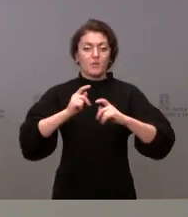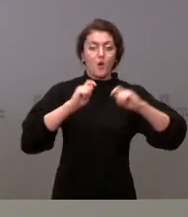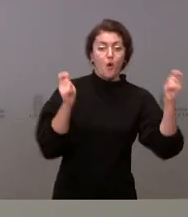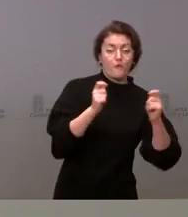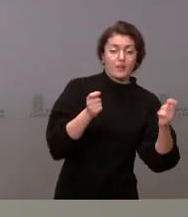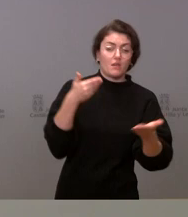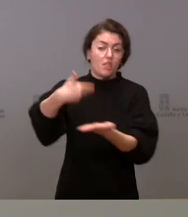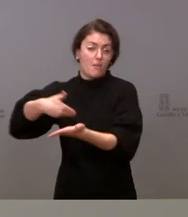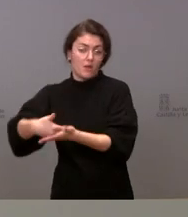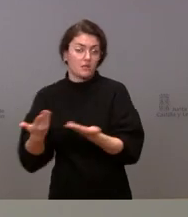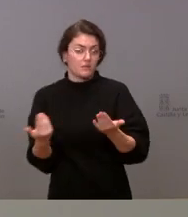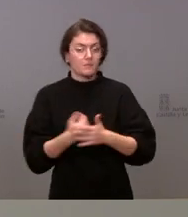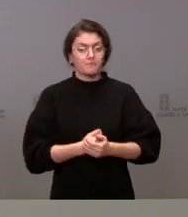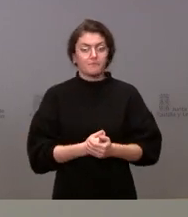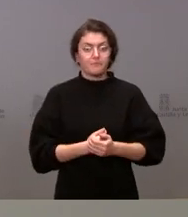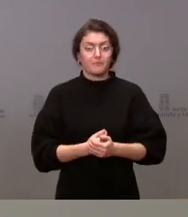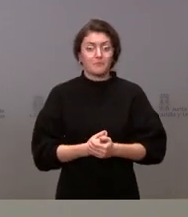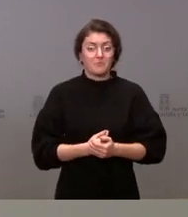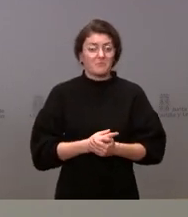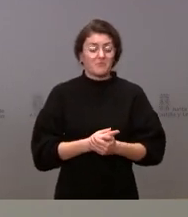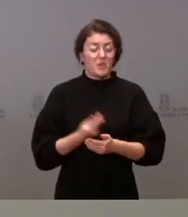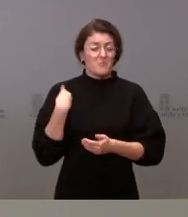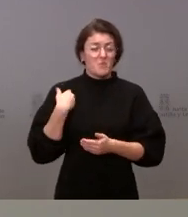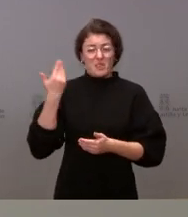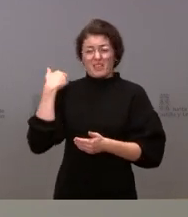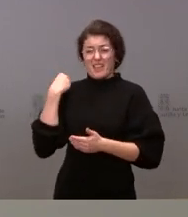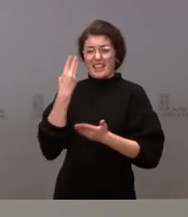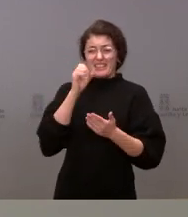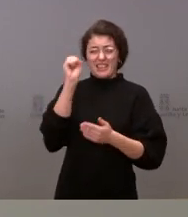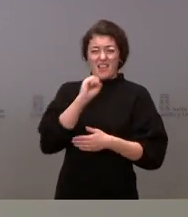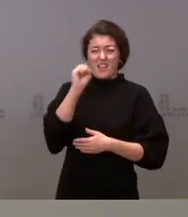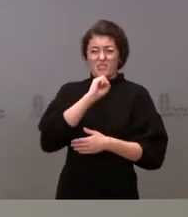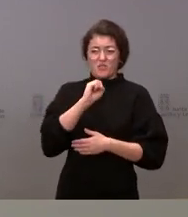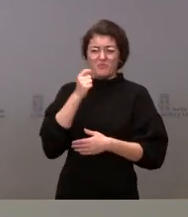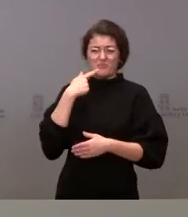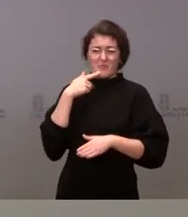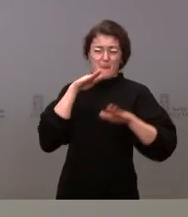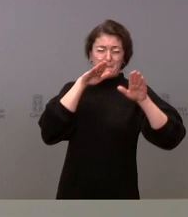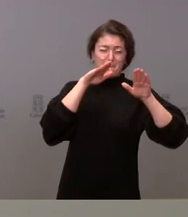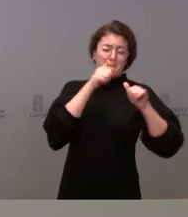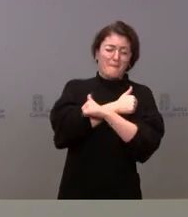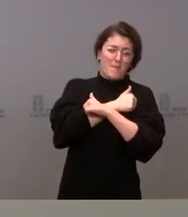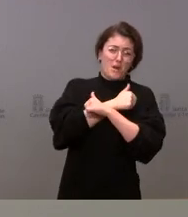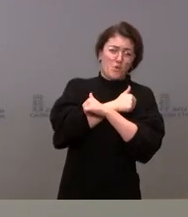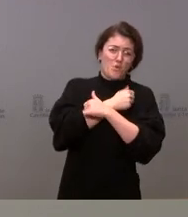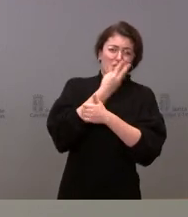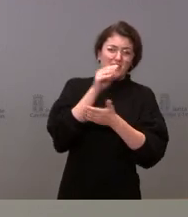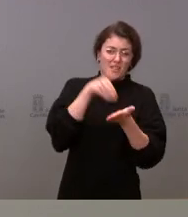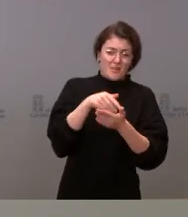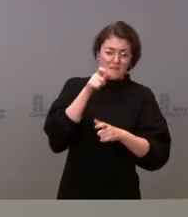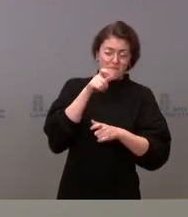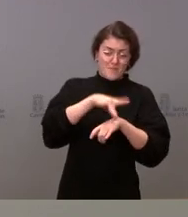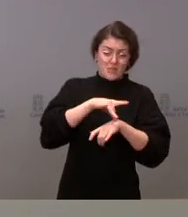que estar como estuvimos en este país hace 30 años en las que había 30.000 médicos en paro a una situación en la que no hay médicos y esto